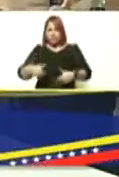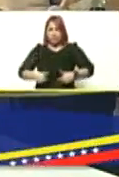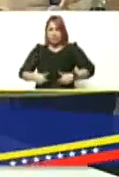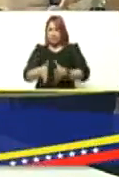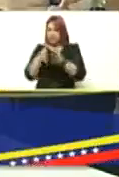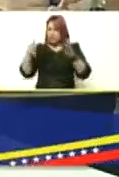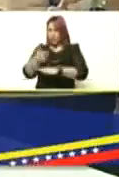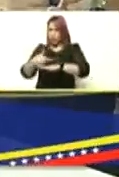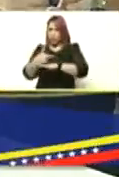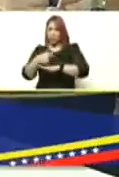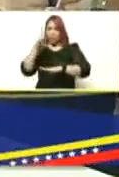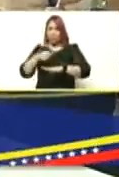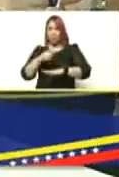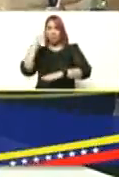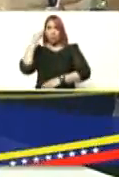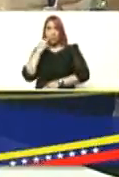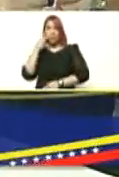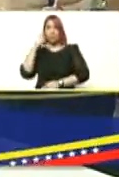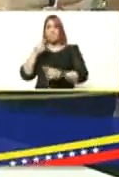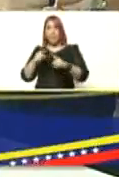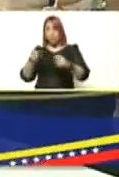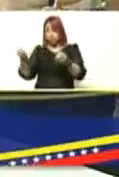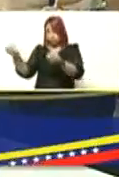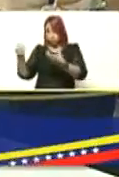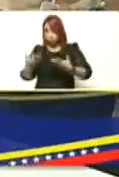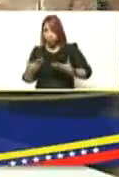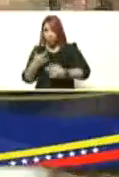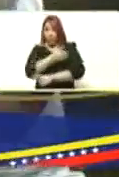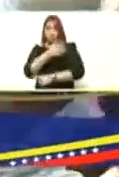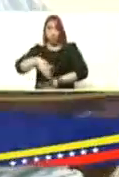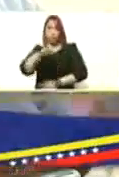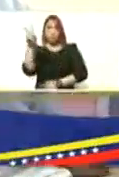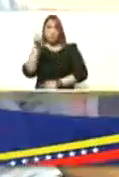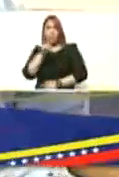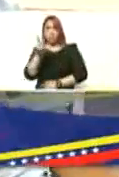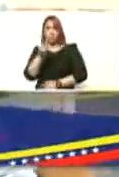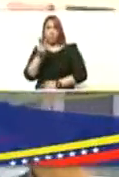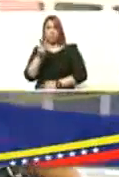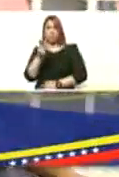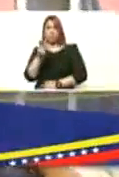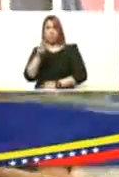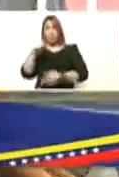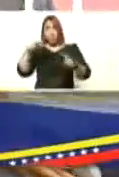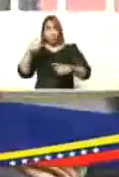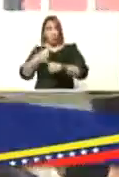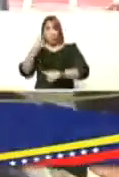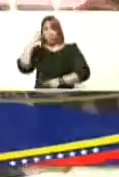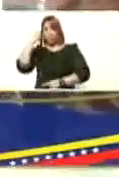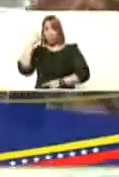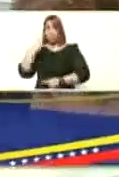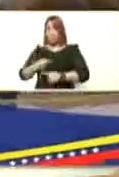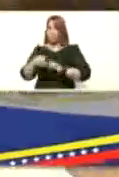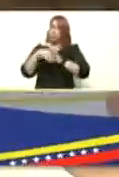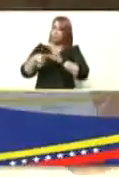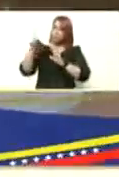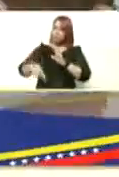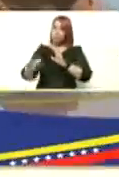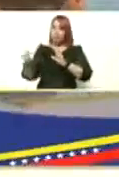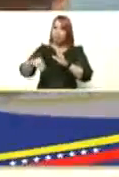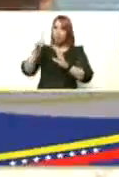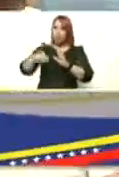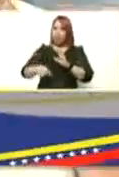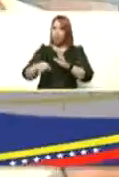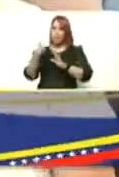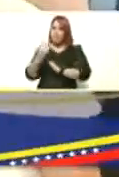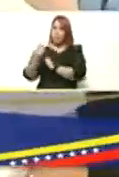extraordinario con el gobierno bolivariano para traer las vacunas para toda la población ahora bueno la gente tiene que saber que tiene derecho y que además va a ser